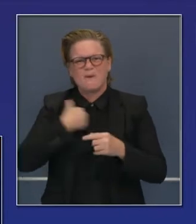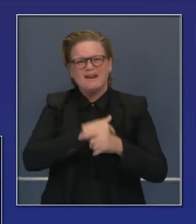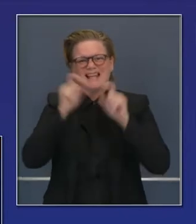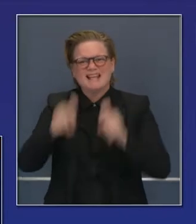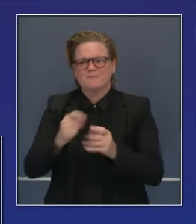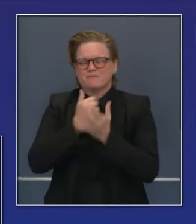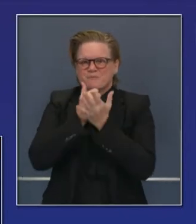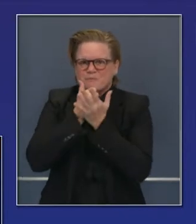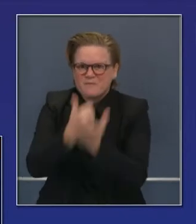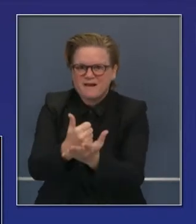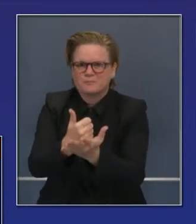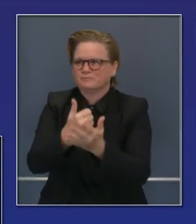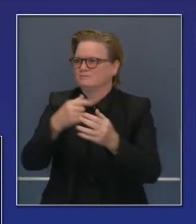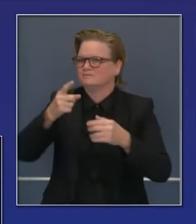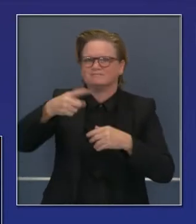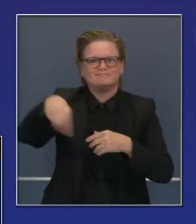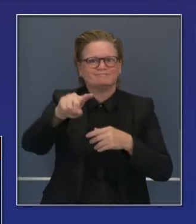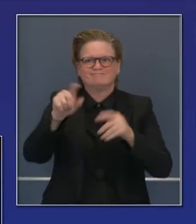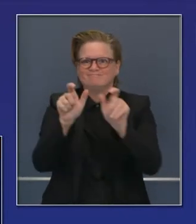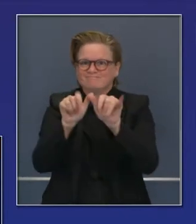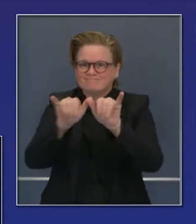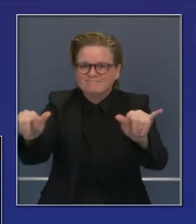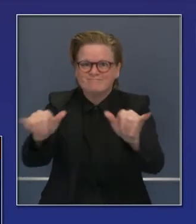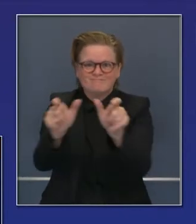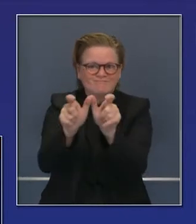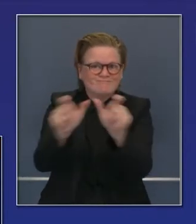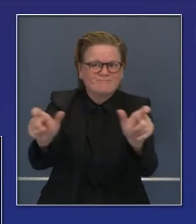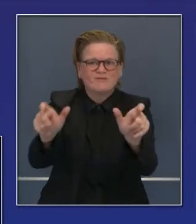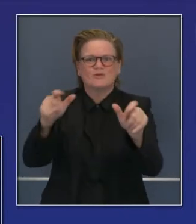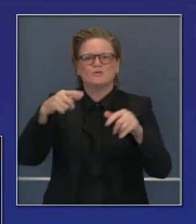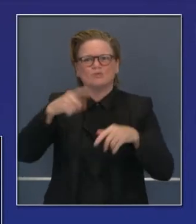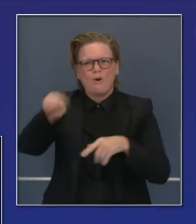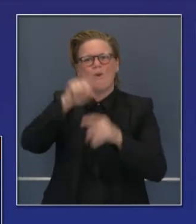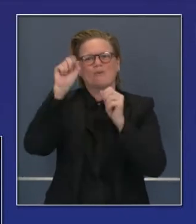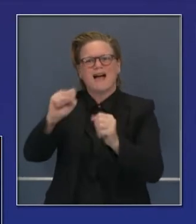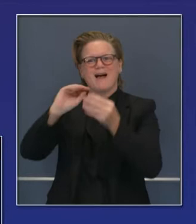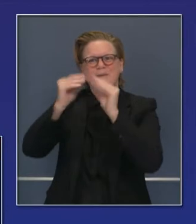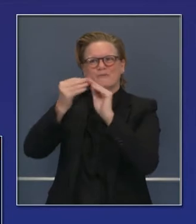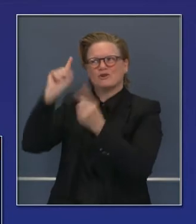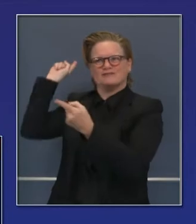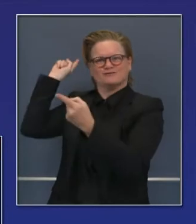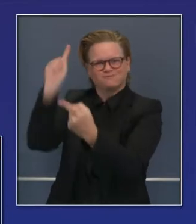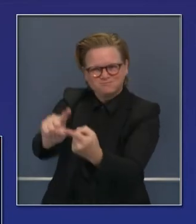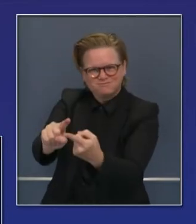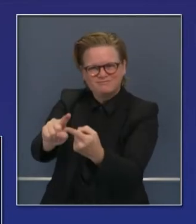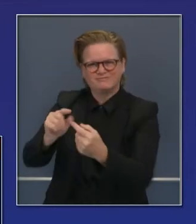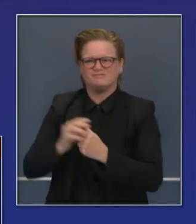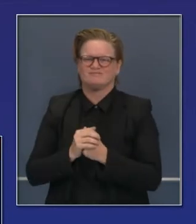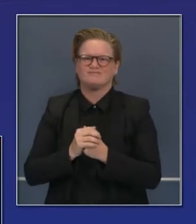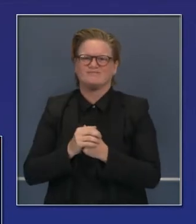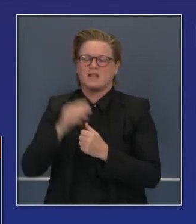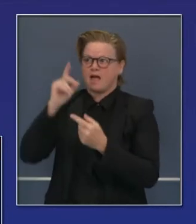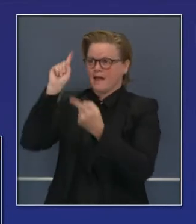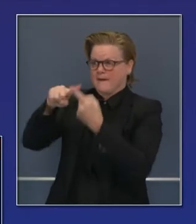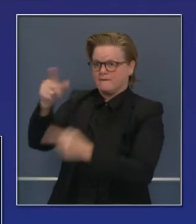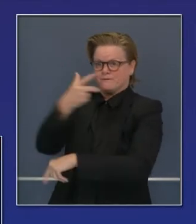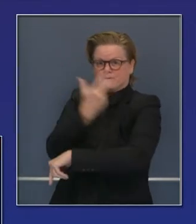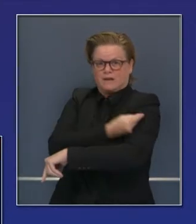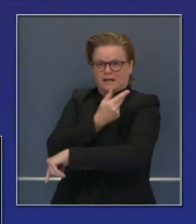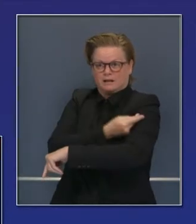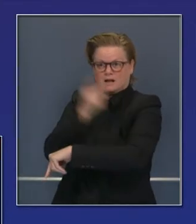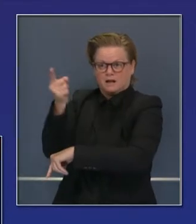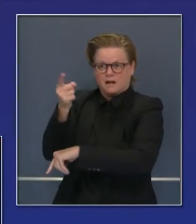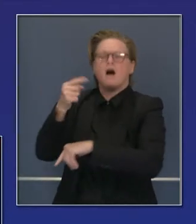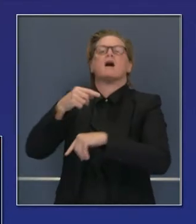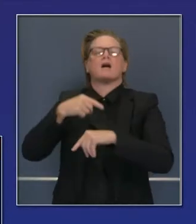para frenar el progreso y aplanar la curva de las tendencias en